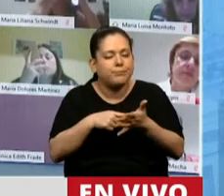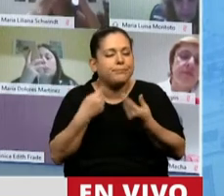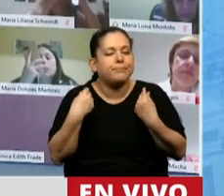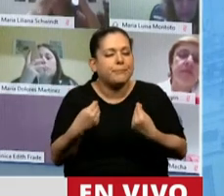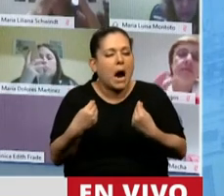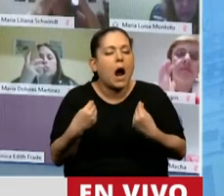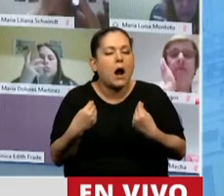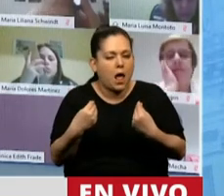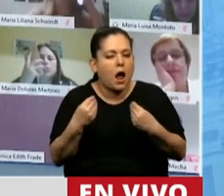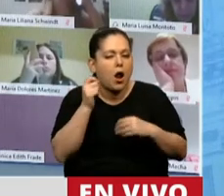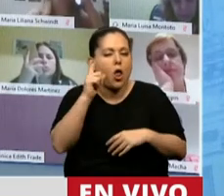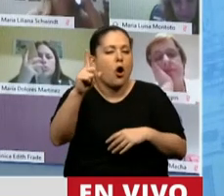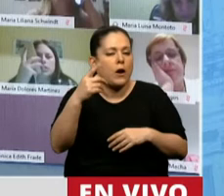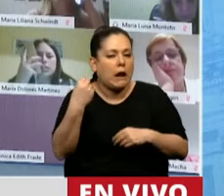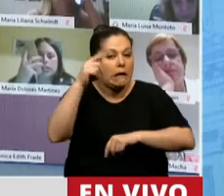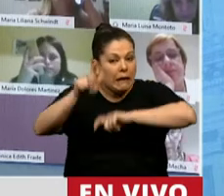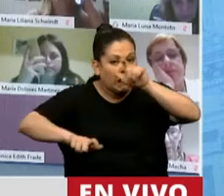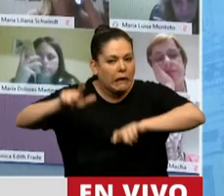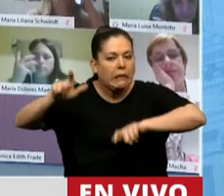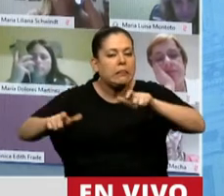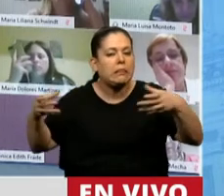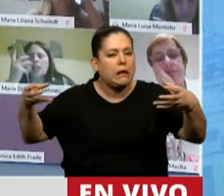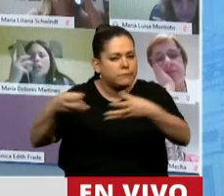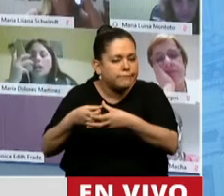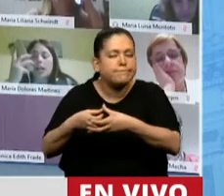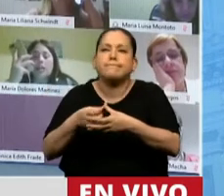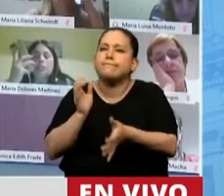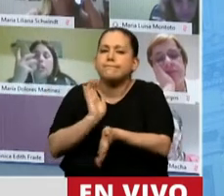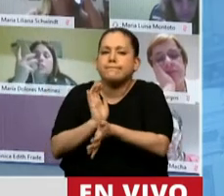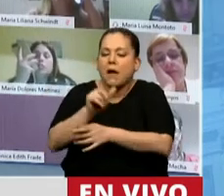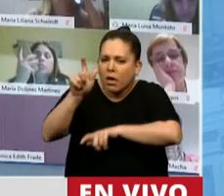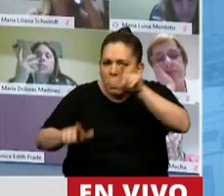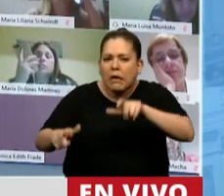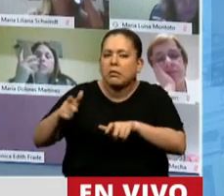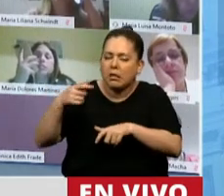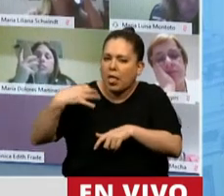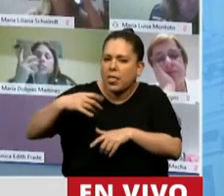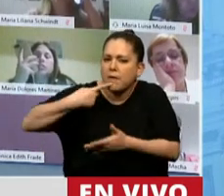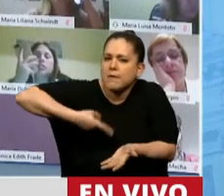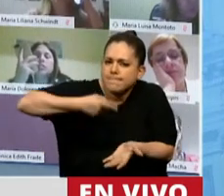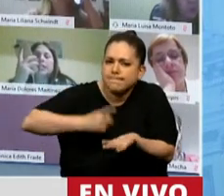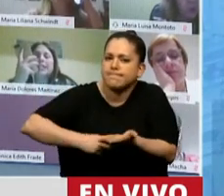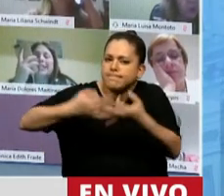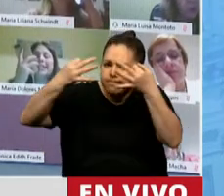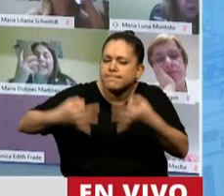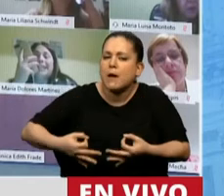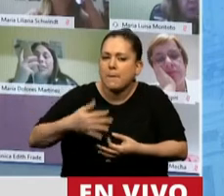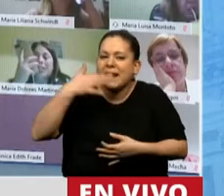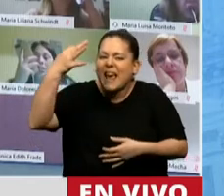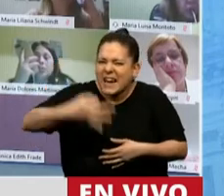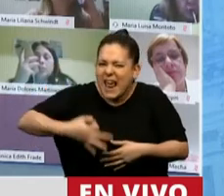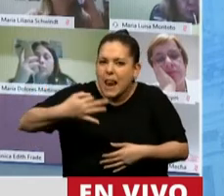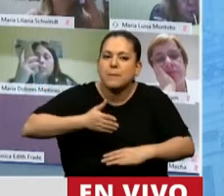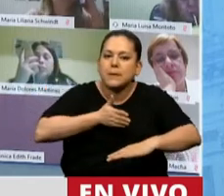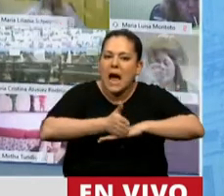llegue a los operadores, a los que tienen que tomar las decisiones para que el verdadero acceso a la